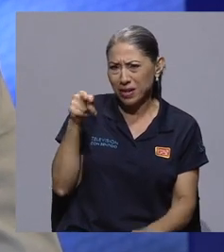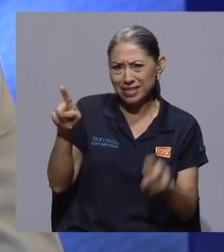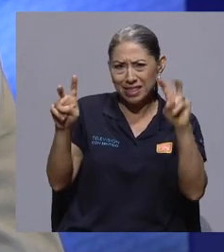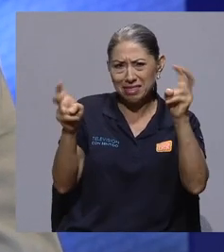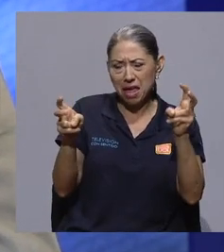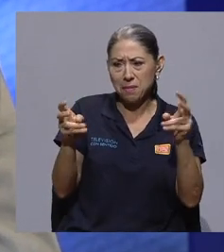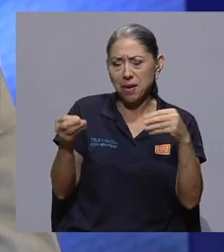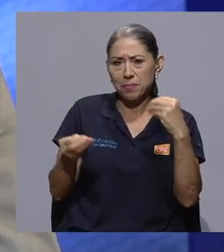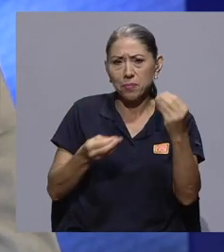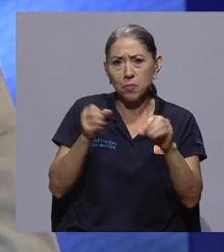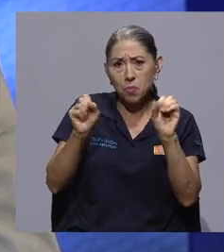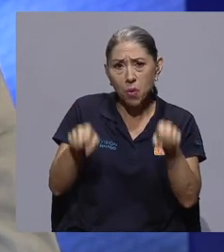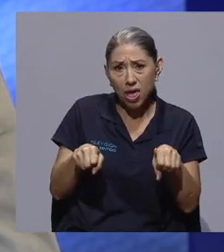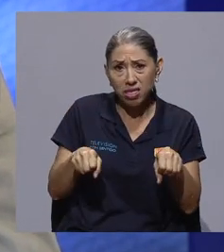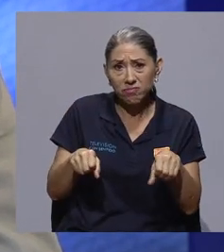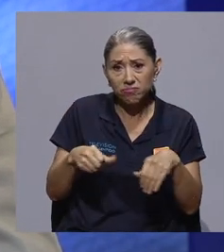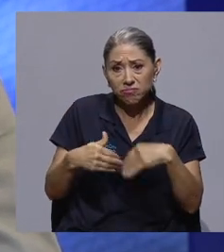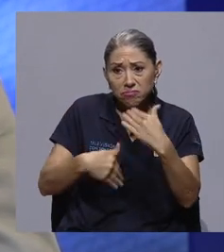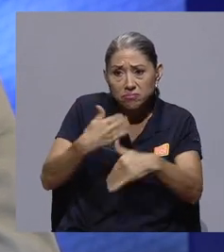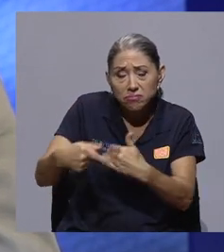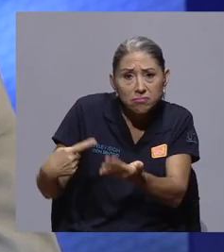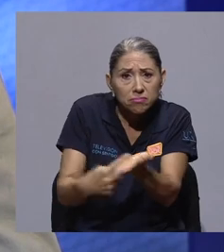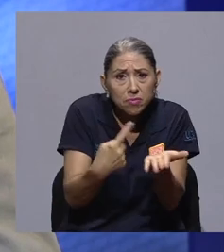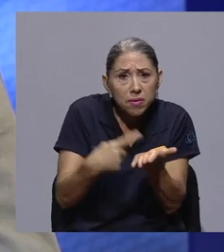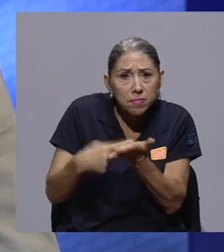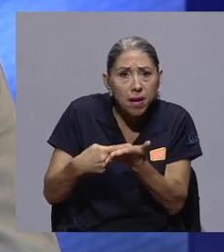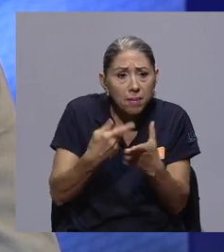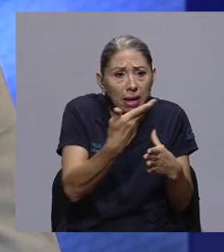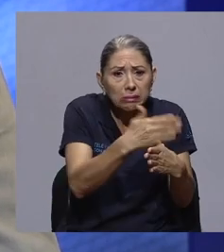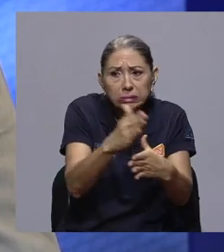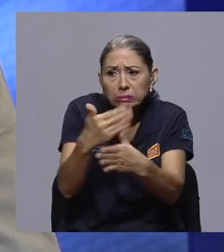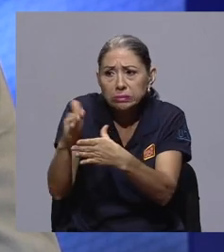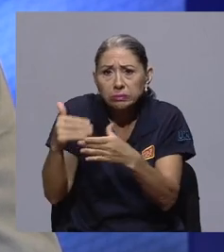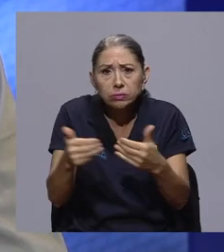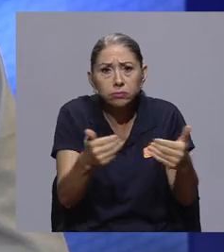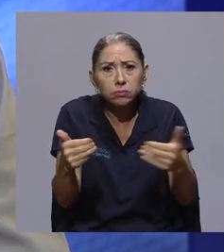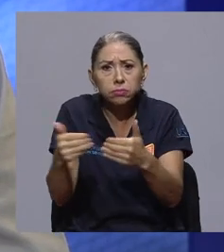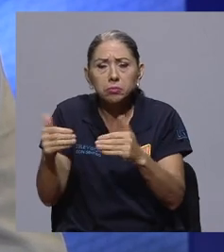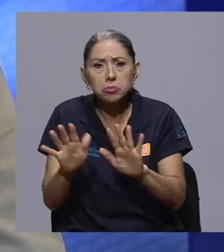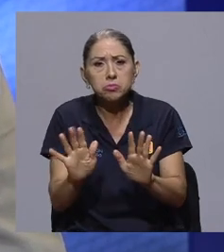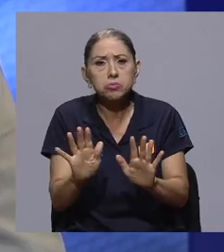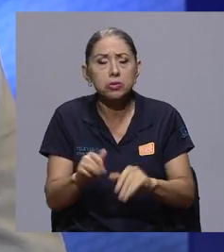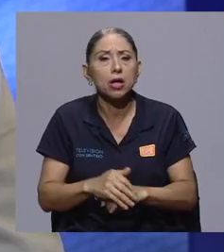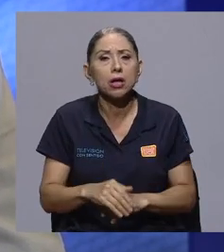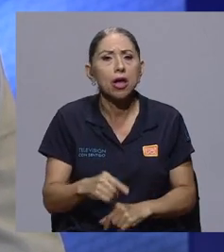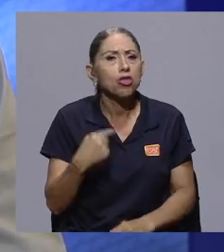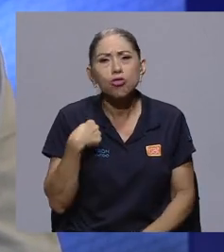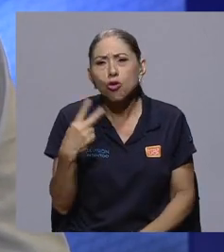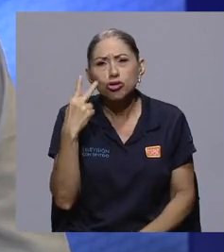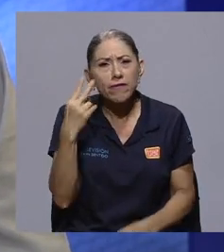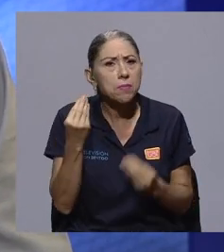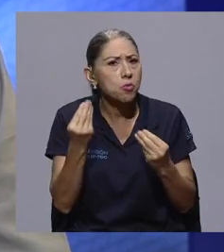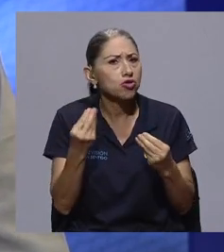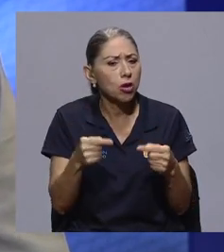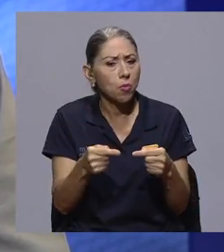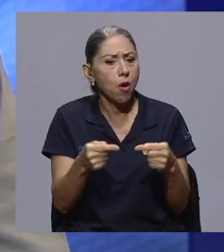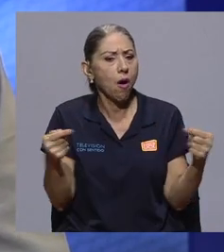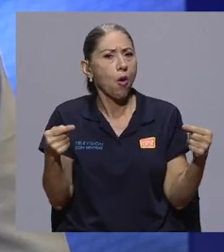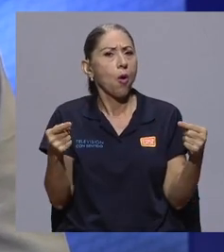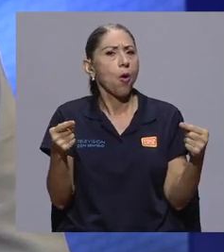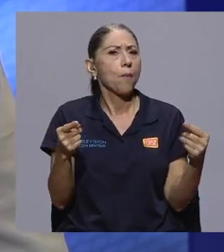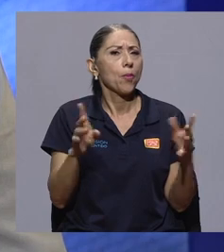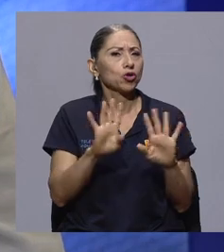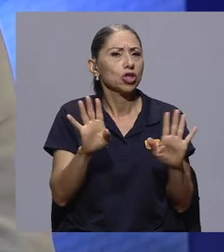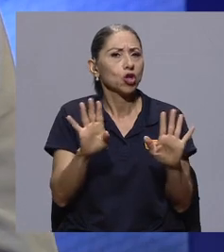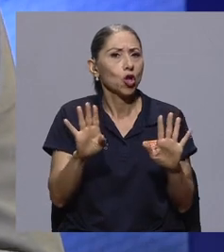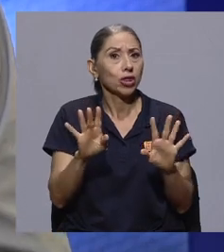en una discusión que pueda polarizar tanto. No se ve, digamos, grande oposición de los partidos más conservadores sobre